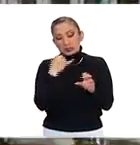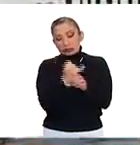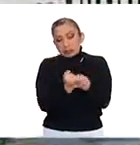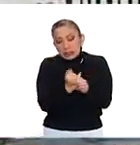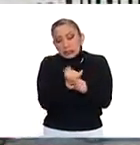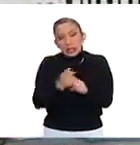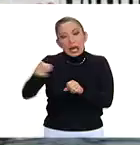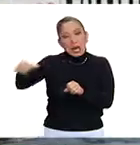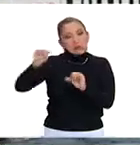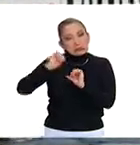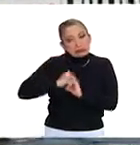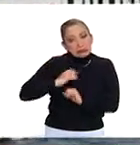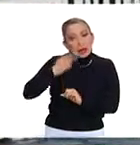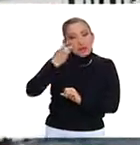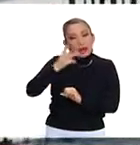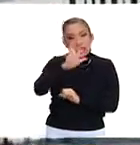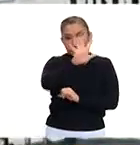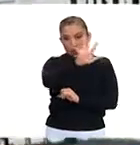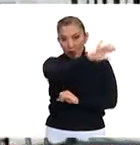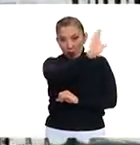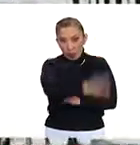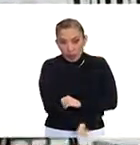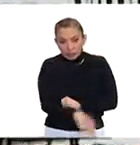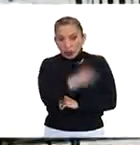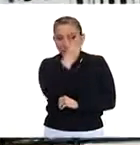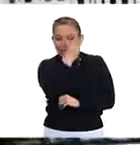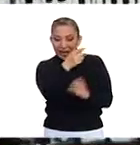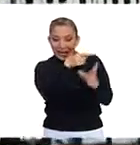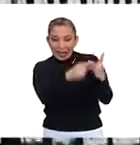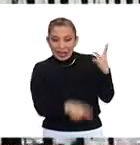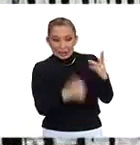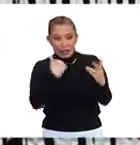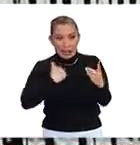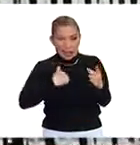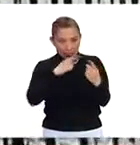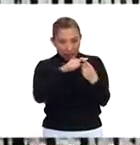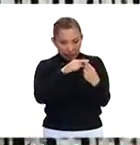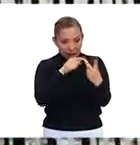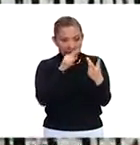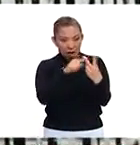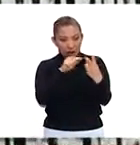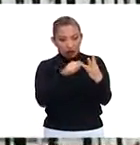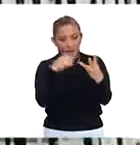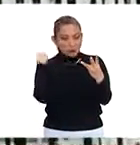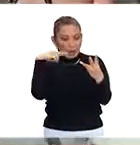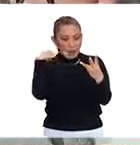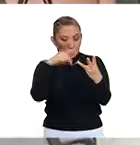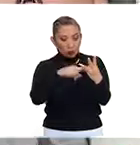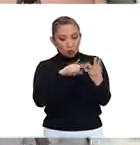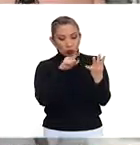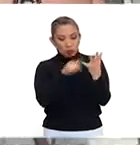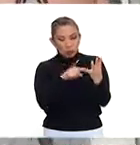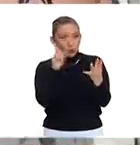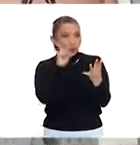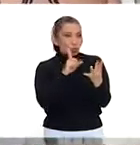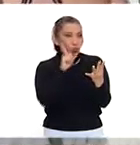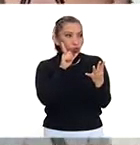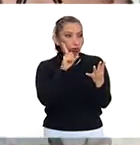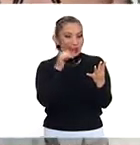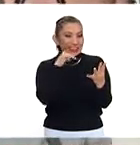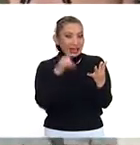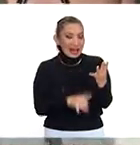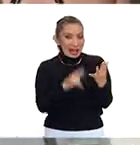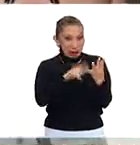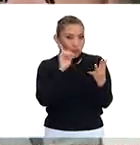las autoridades, los cinco muertos, tres es uno canadiense, dos de Veracruz, uno italiano,